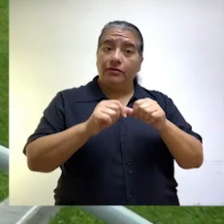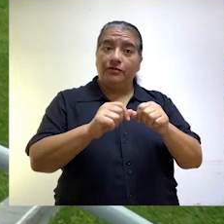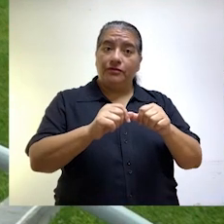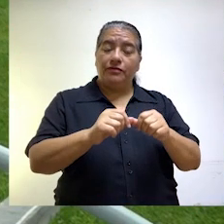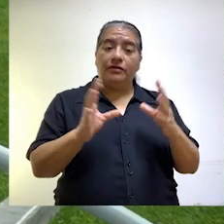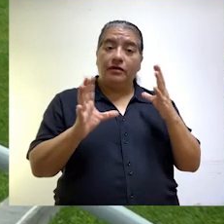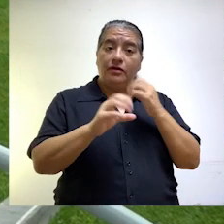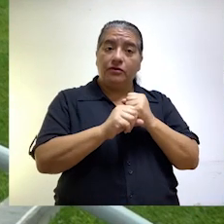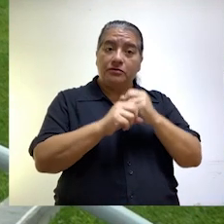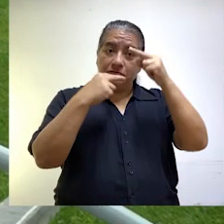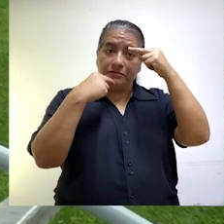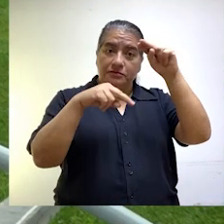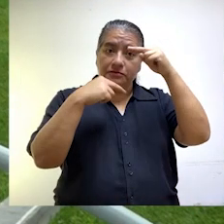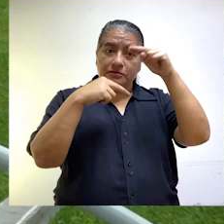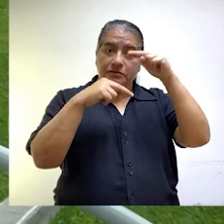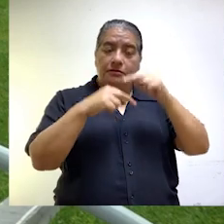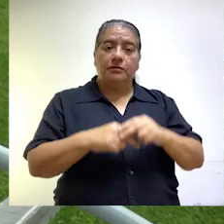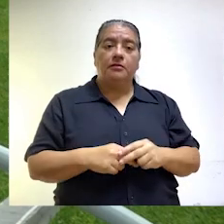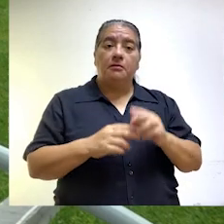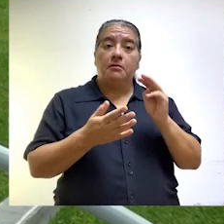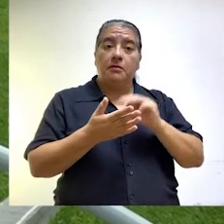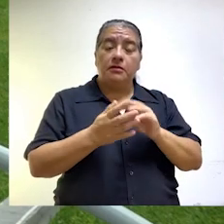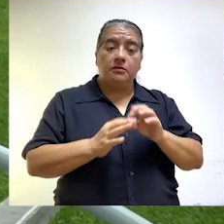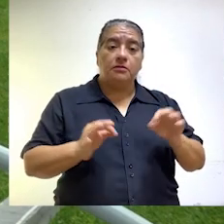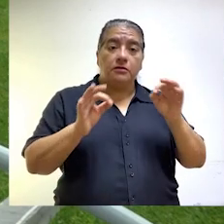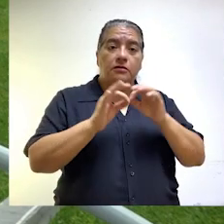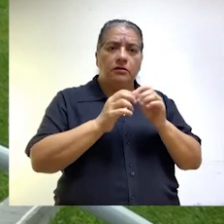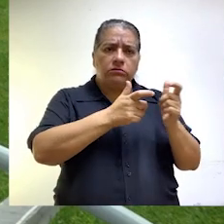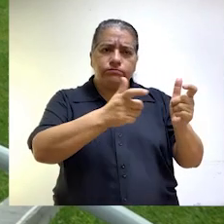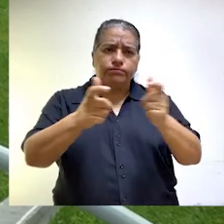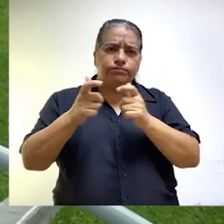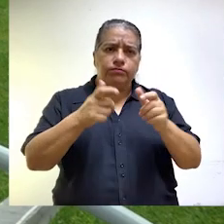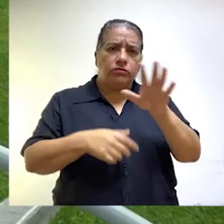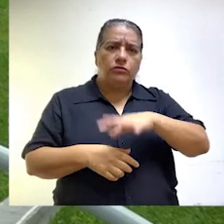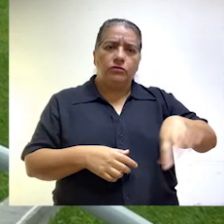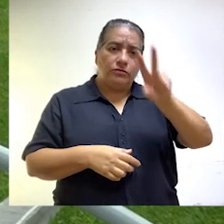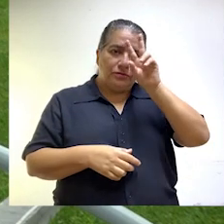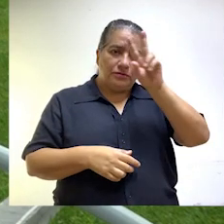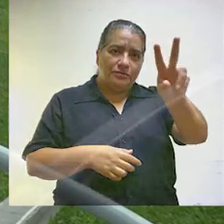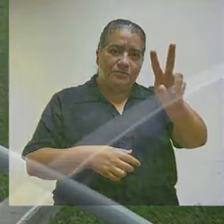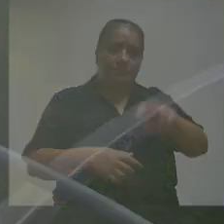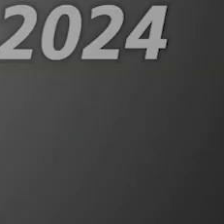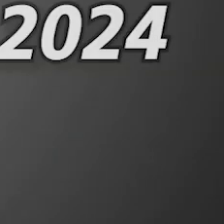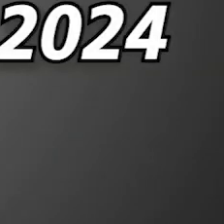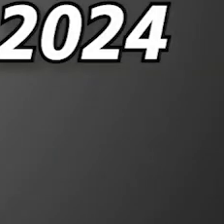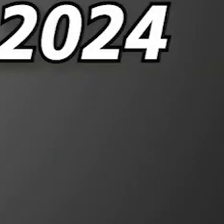A continuación, nuestro resumen de noticias con las principales acciones de control en el país.